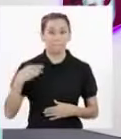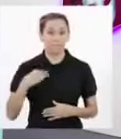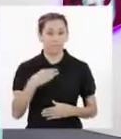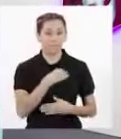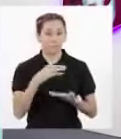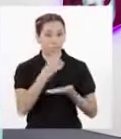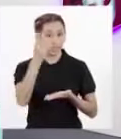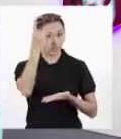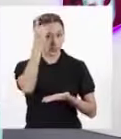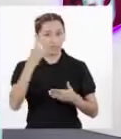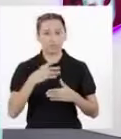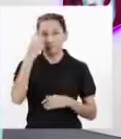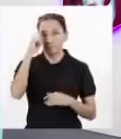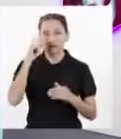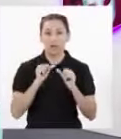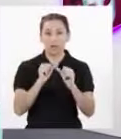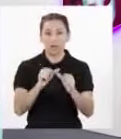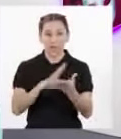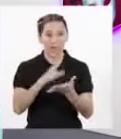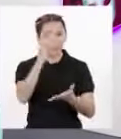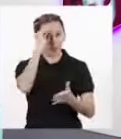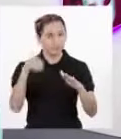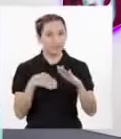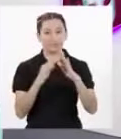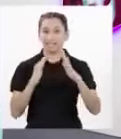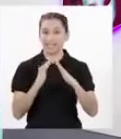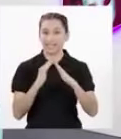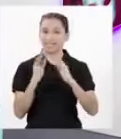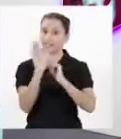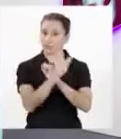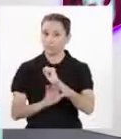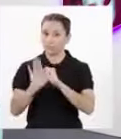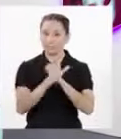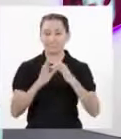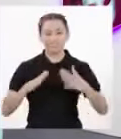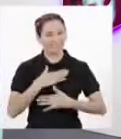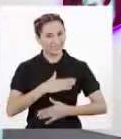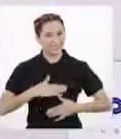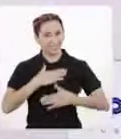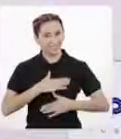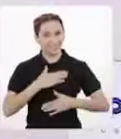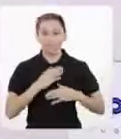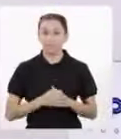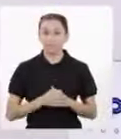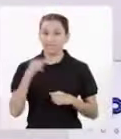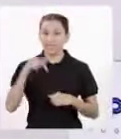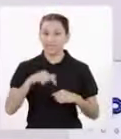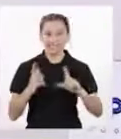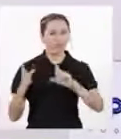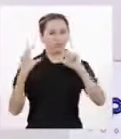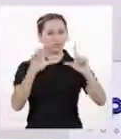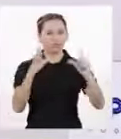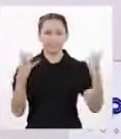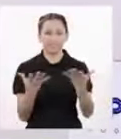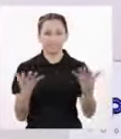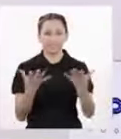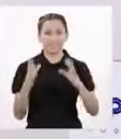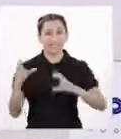Una iniciativa del Ministerio de Educación Para seguir aprendiendo desde casa de manera segura y divertida Nuestro programa de hoy